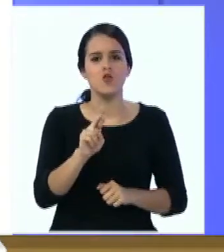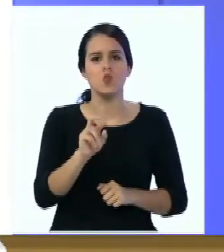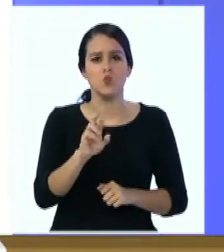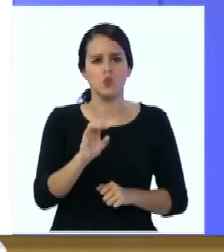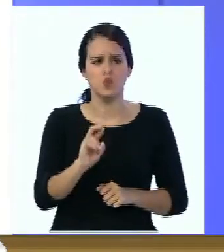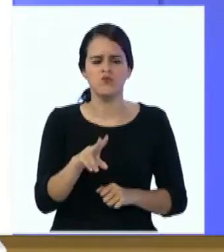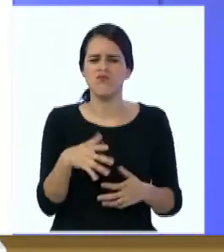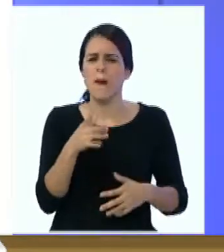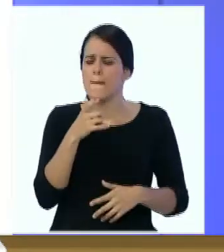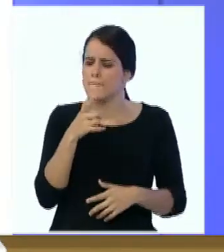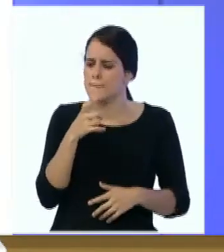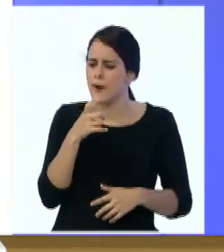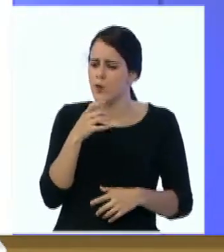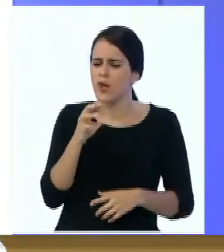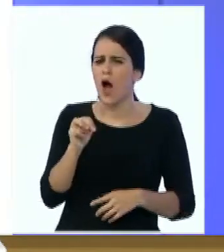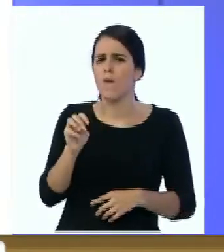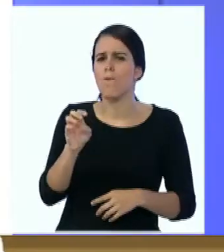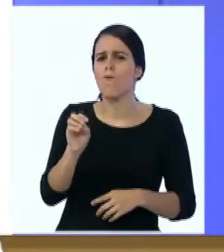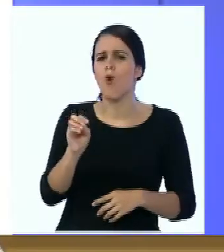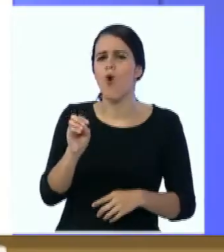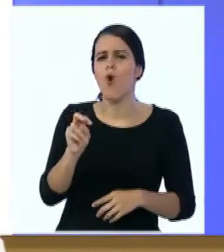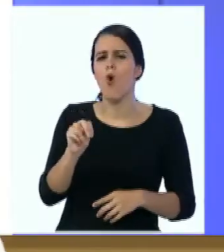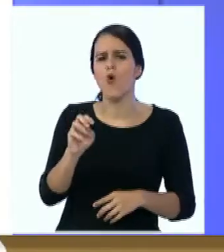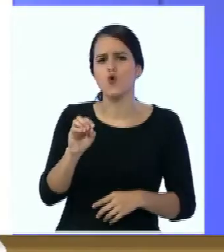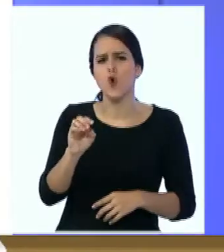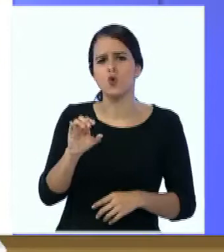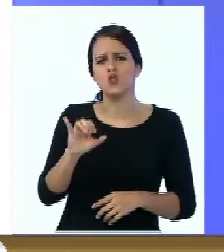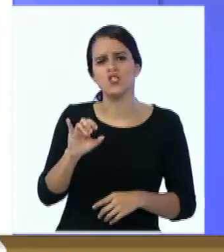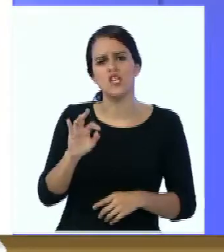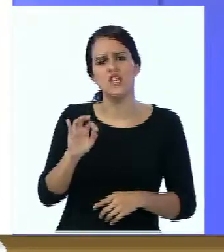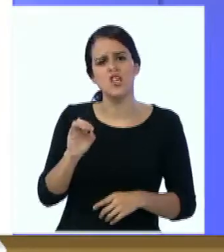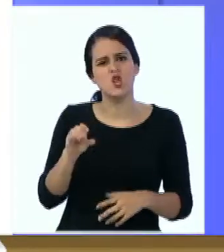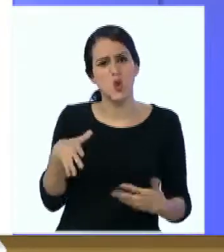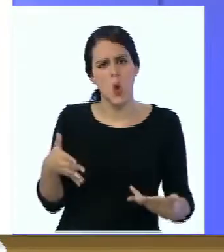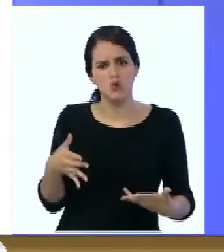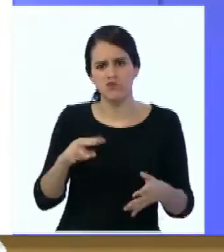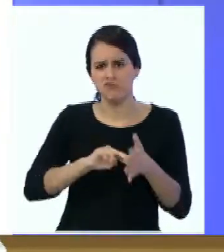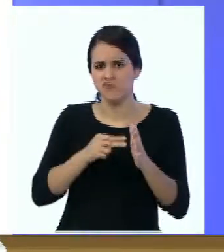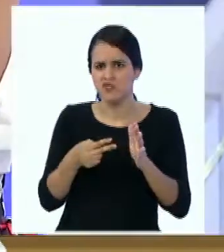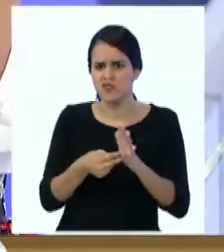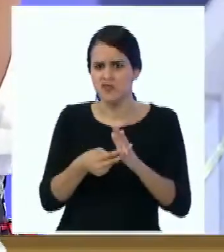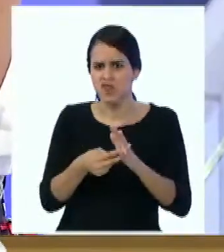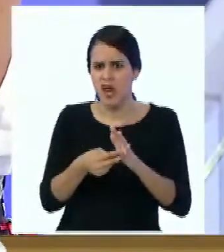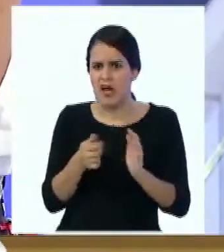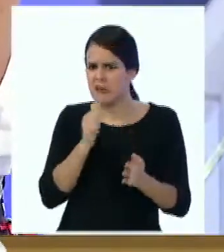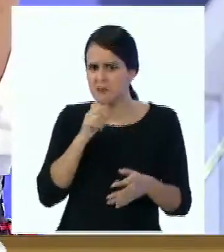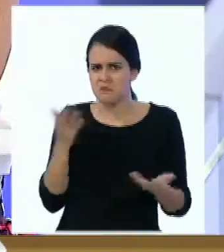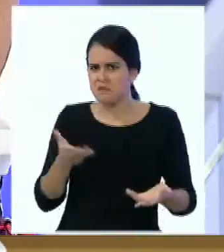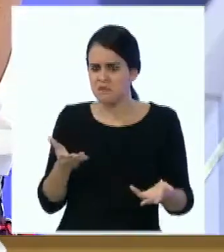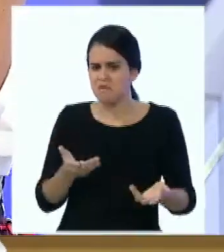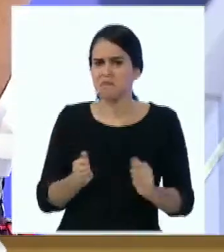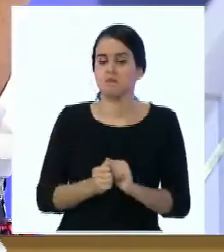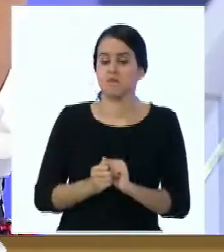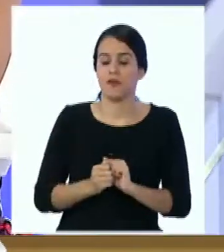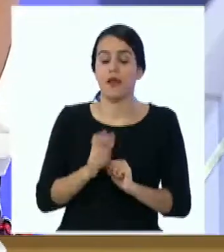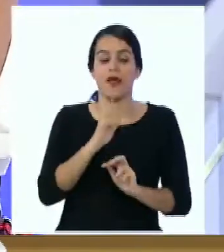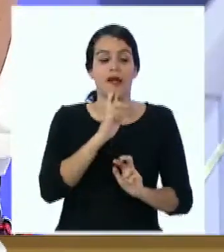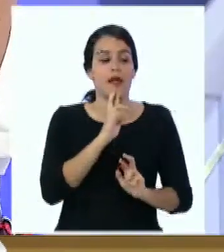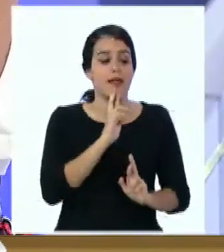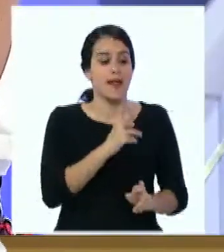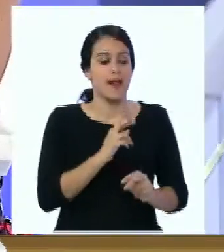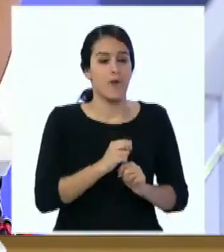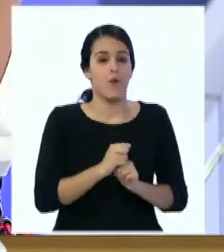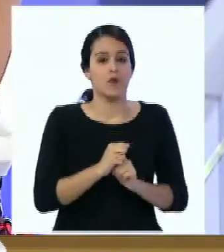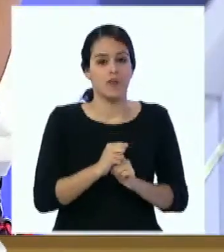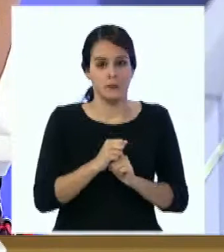monocitos, cuál es su función, qué pasa al tener los monocitos en un valor 1 Los monocitos, el nombre de la